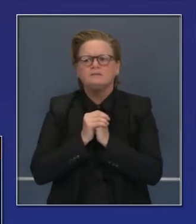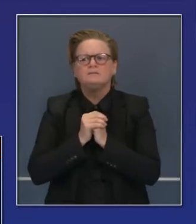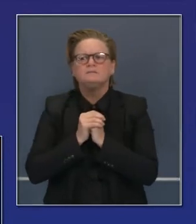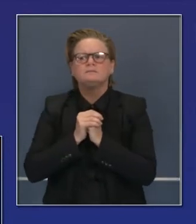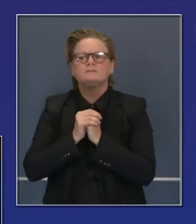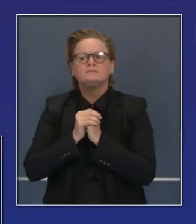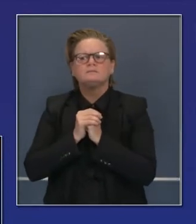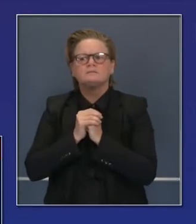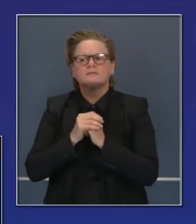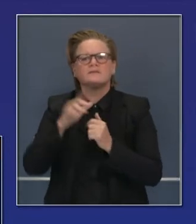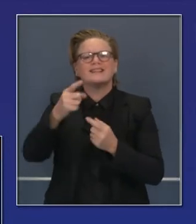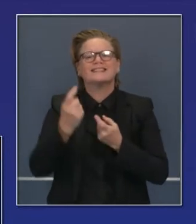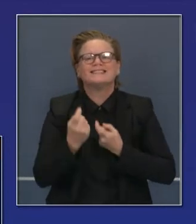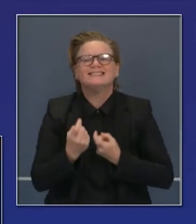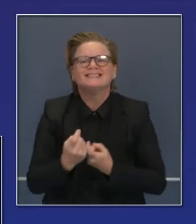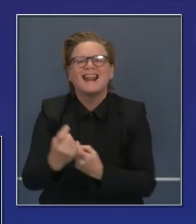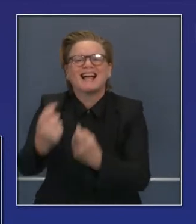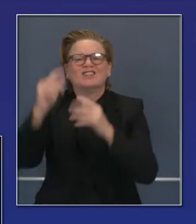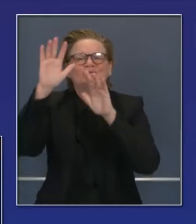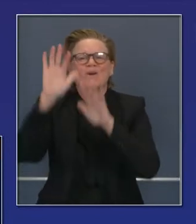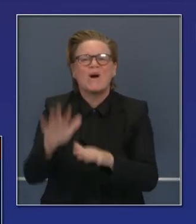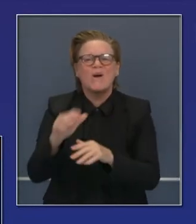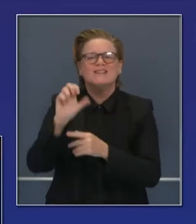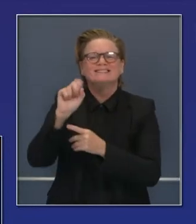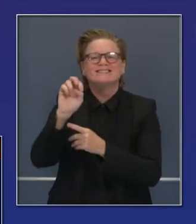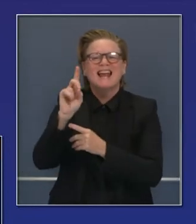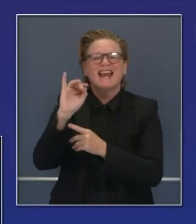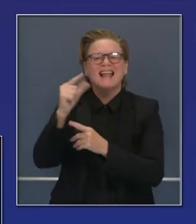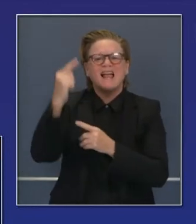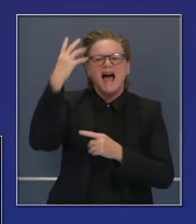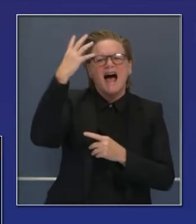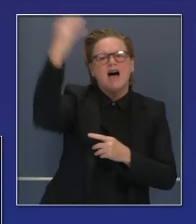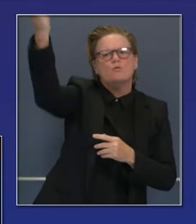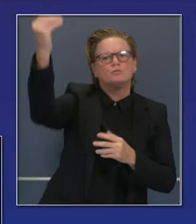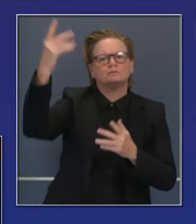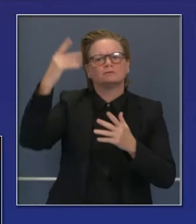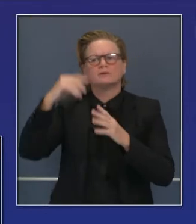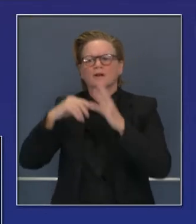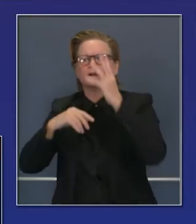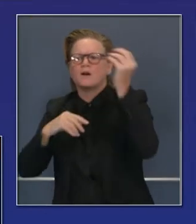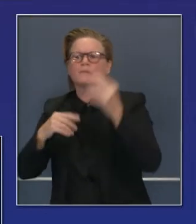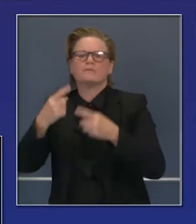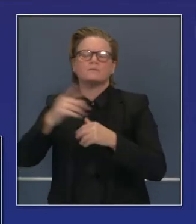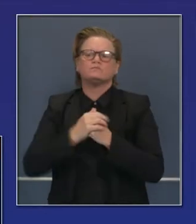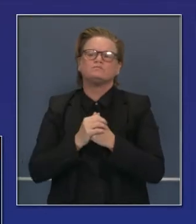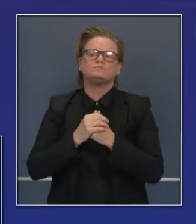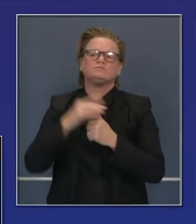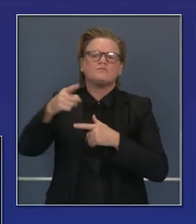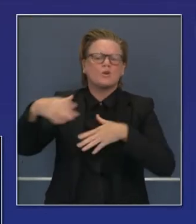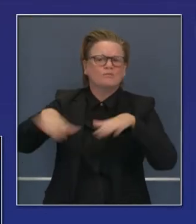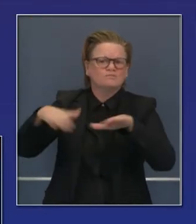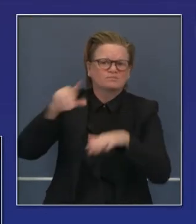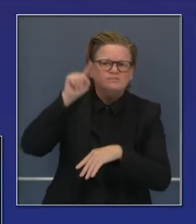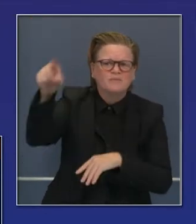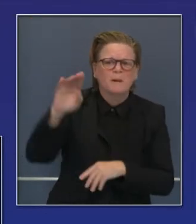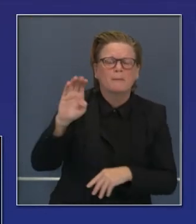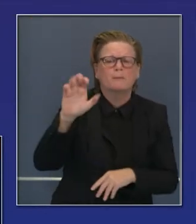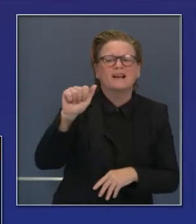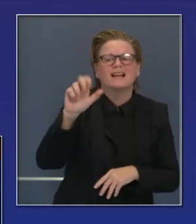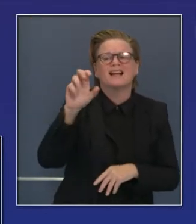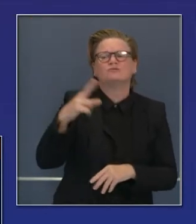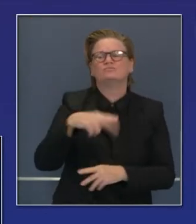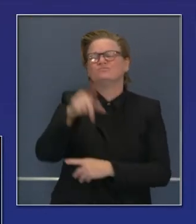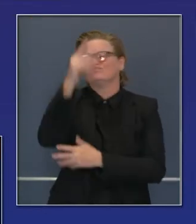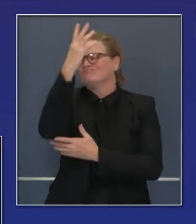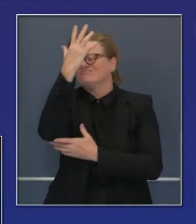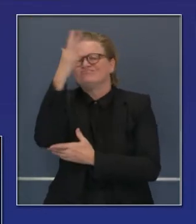vaya a seguir haciendo esas actividades en el invierno, una caminata en la playa o en los parques nacionales del estado.